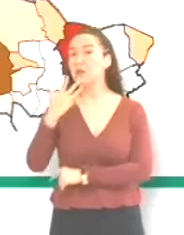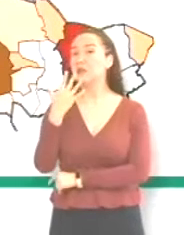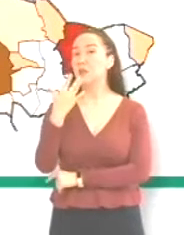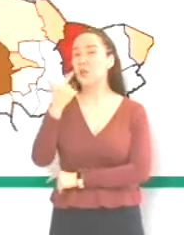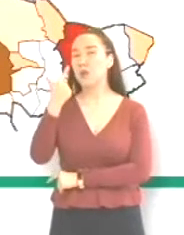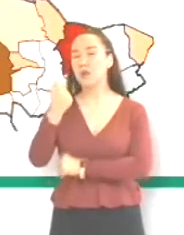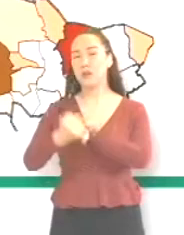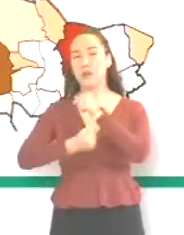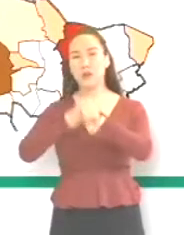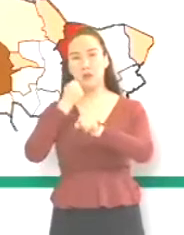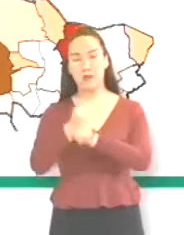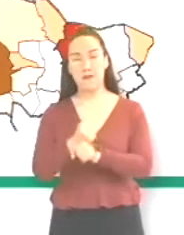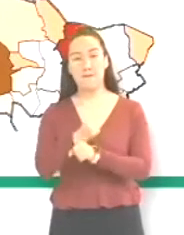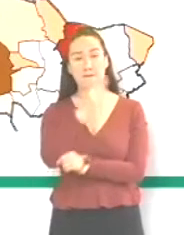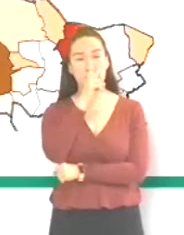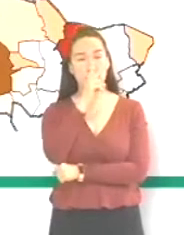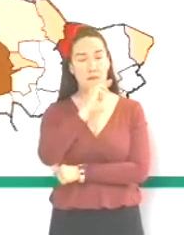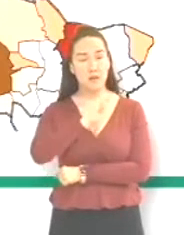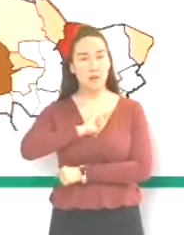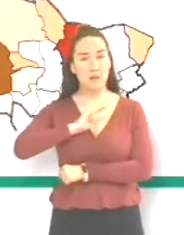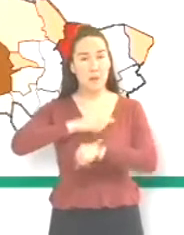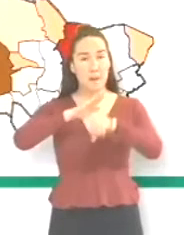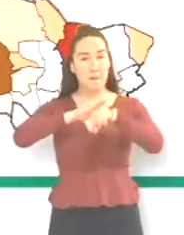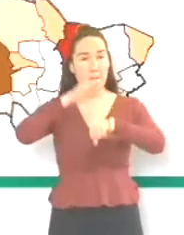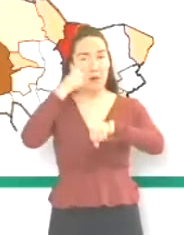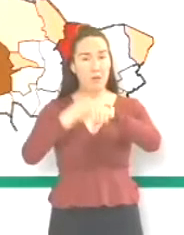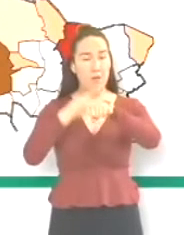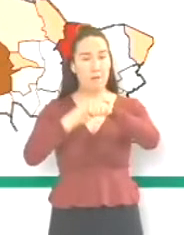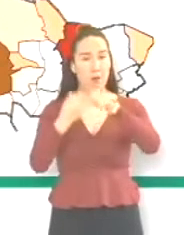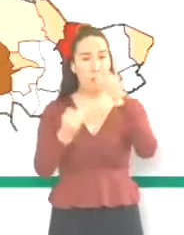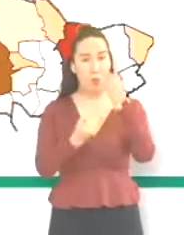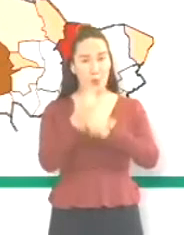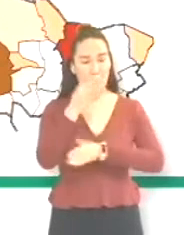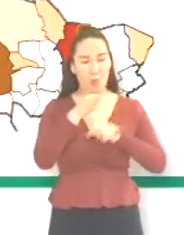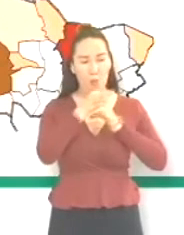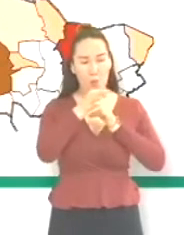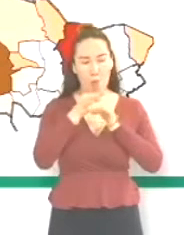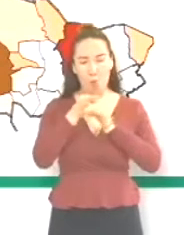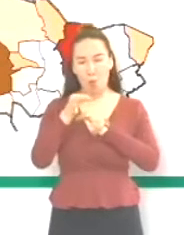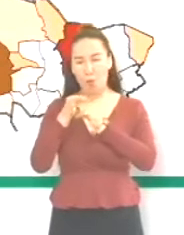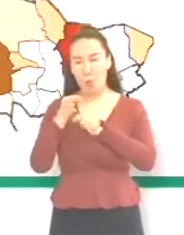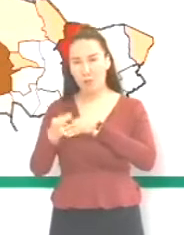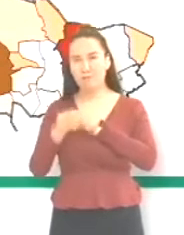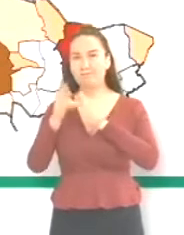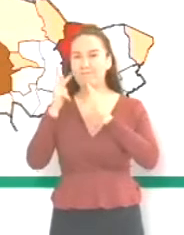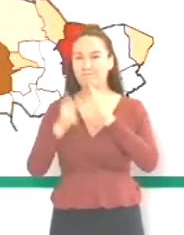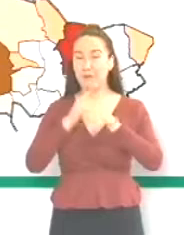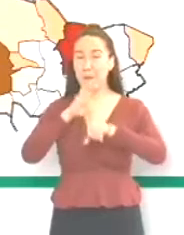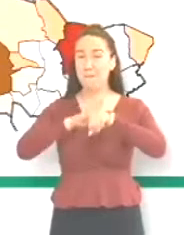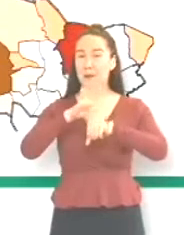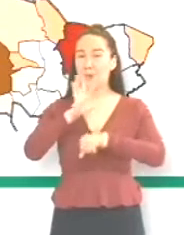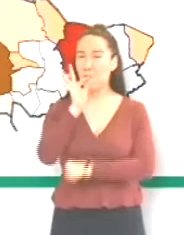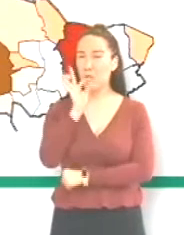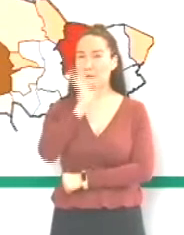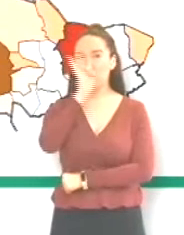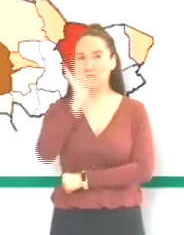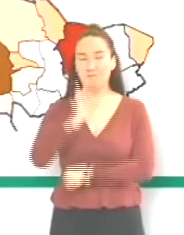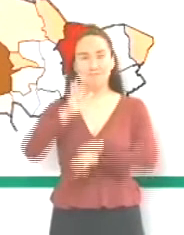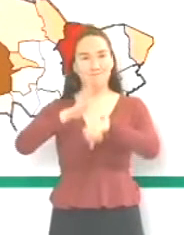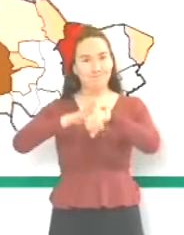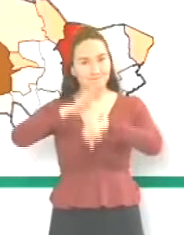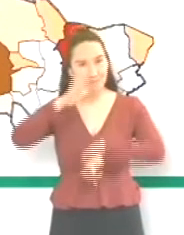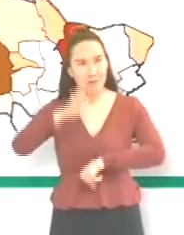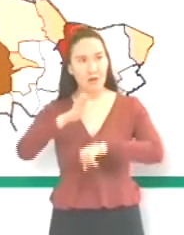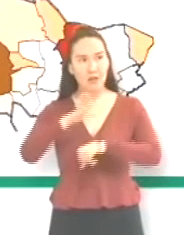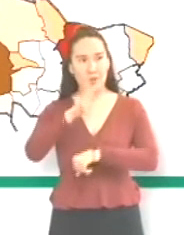años, tenemos veinticinco municipios con incremento de casos, nuevamente, pues es más del cuarenta por ciento, si, si